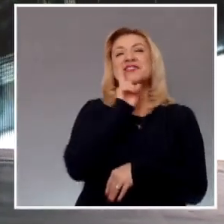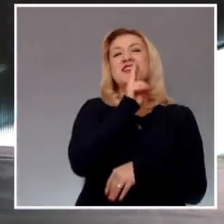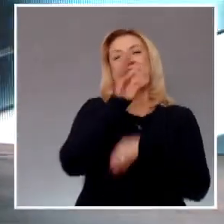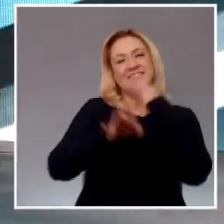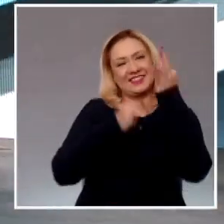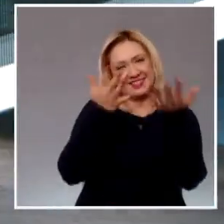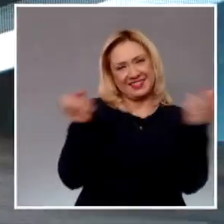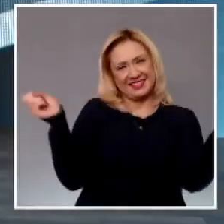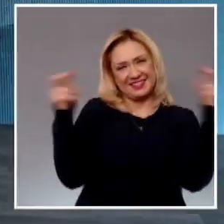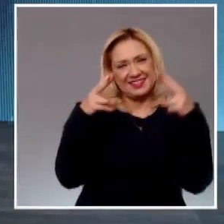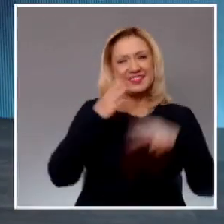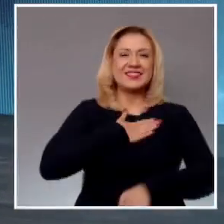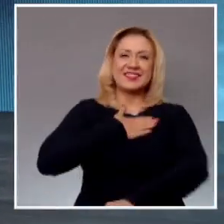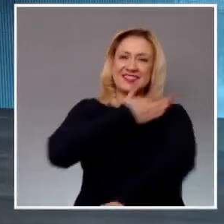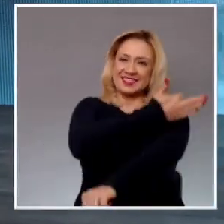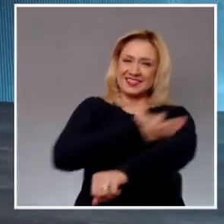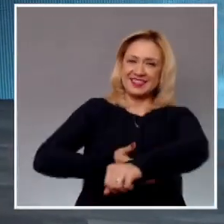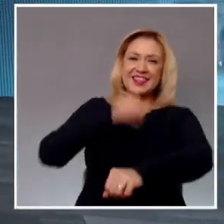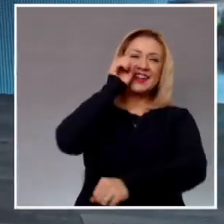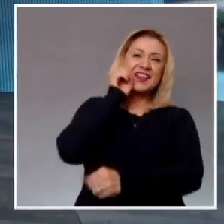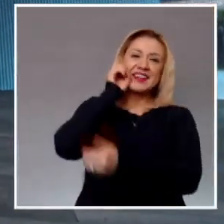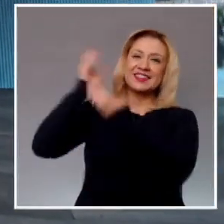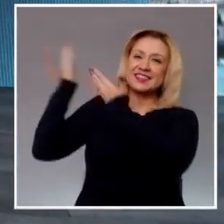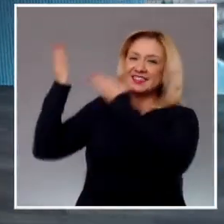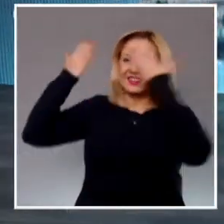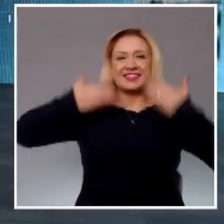Soy Oscar González Nos vemos en la próxima